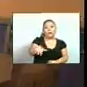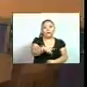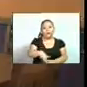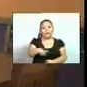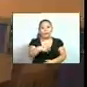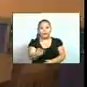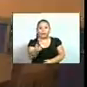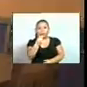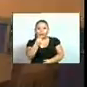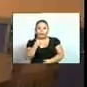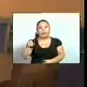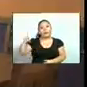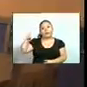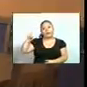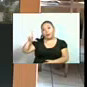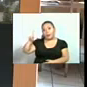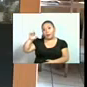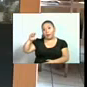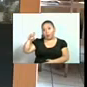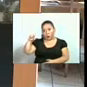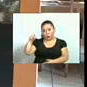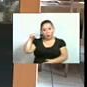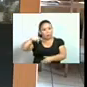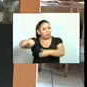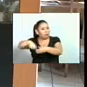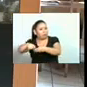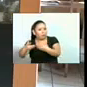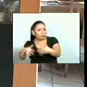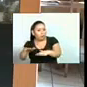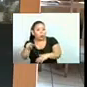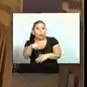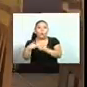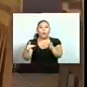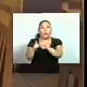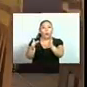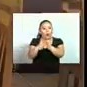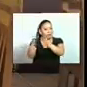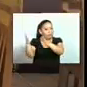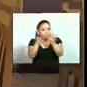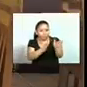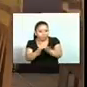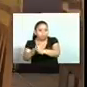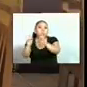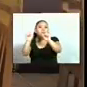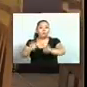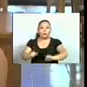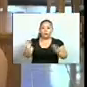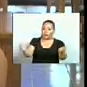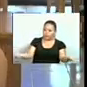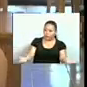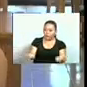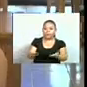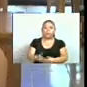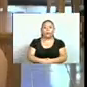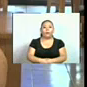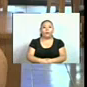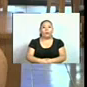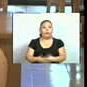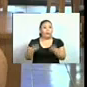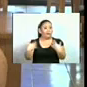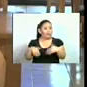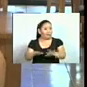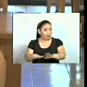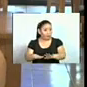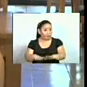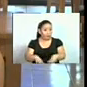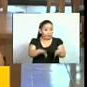restaurante donde Leo cocina Mediterránea también están listas para abrir sus puertas al público. Yo tengo diez mesas entonces